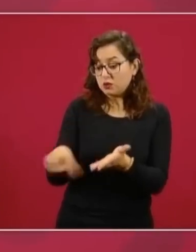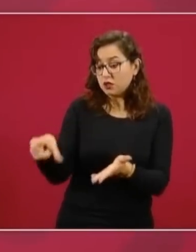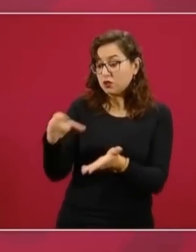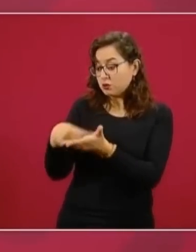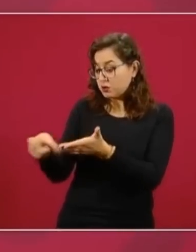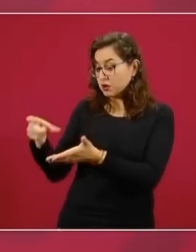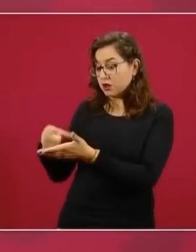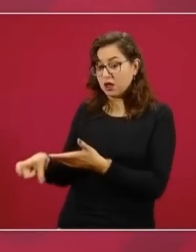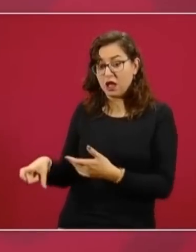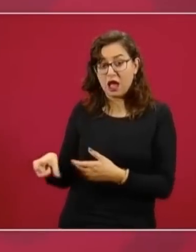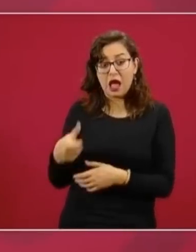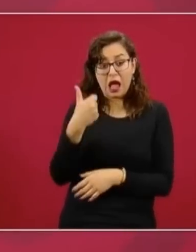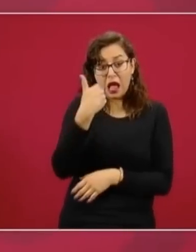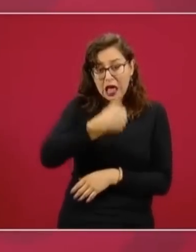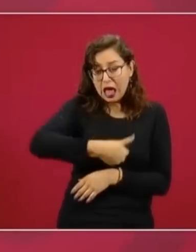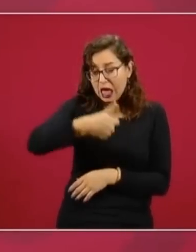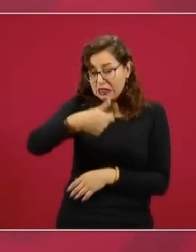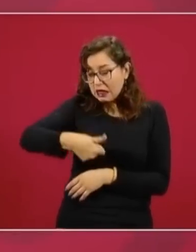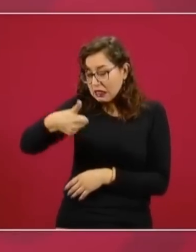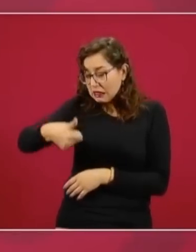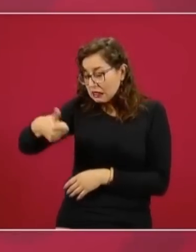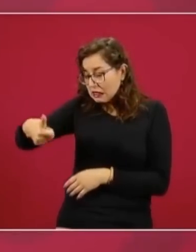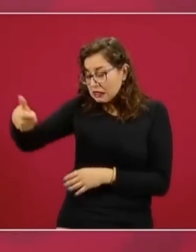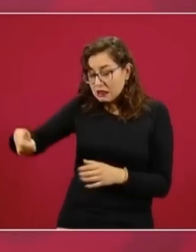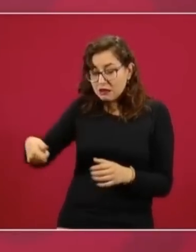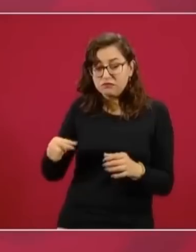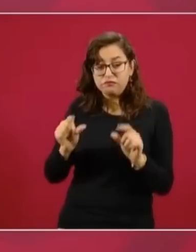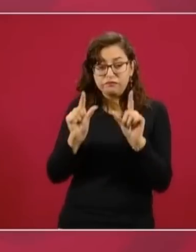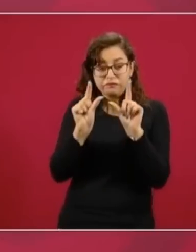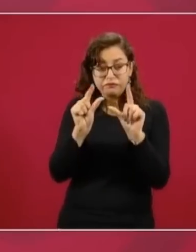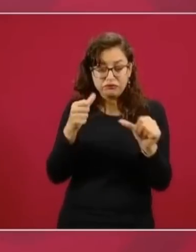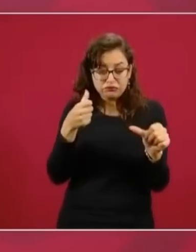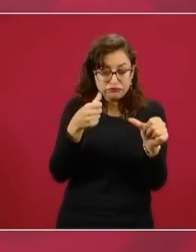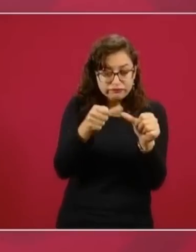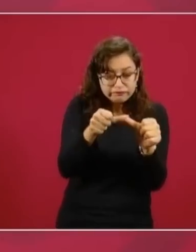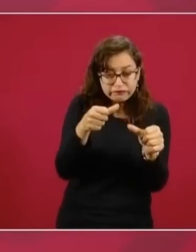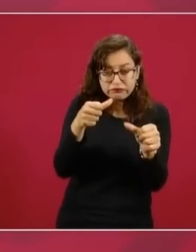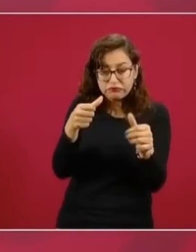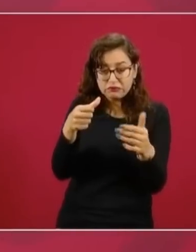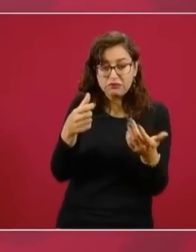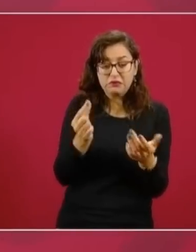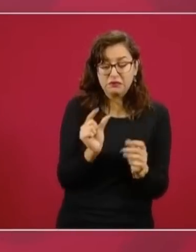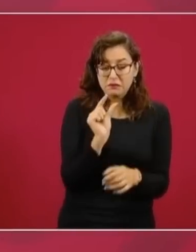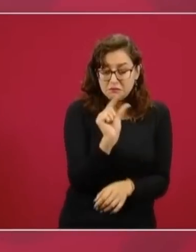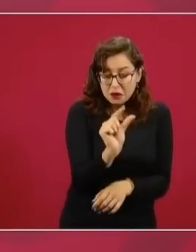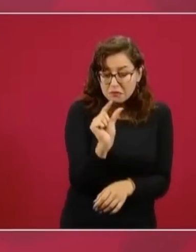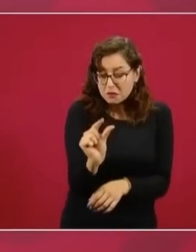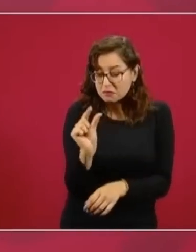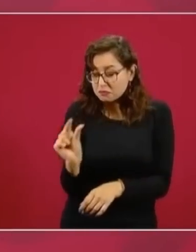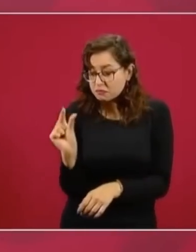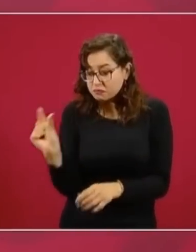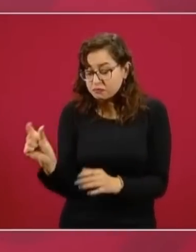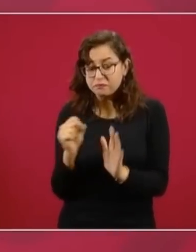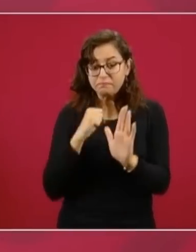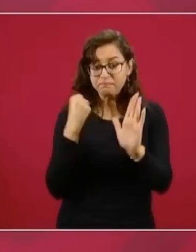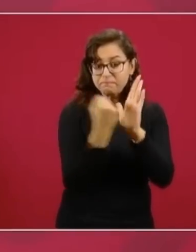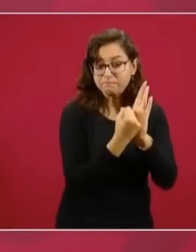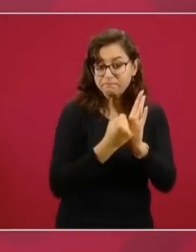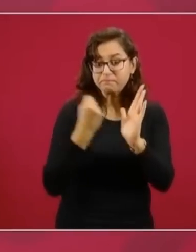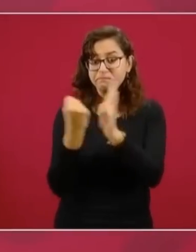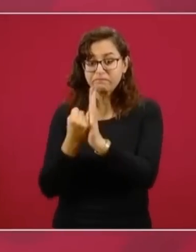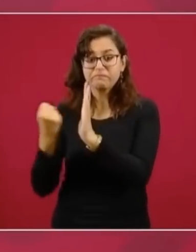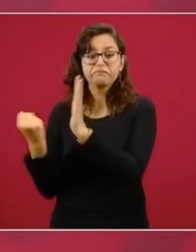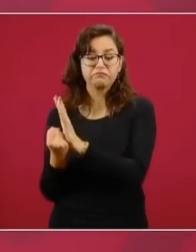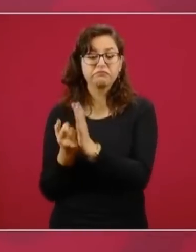una plaquita que va a ser referencia de que es producto de la